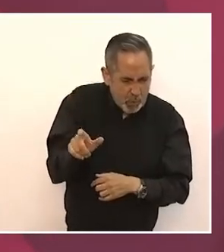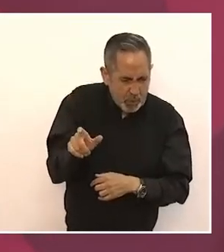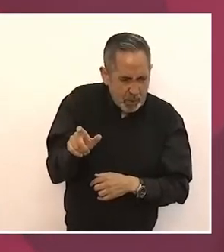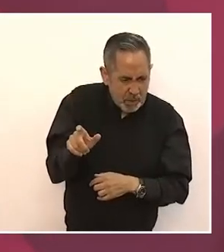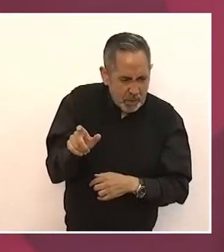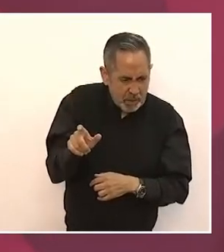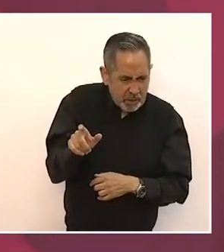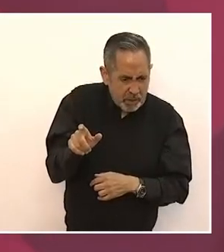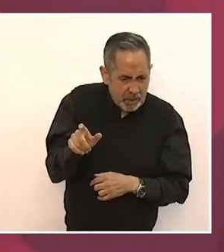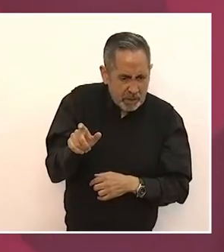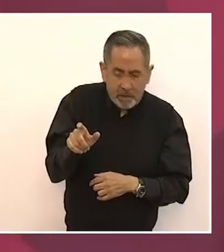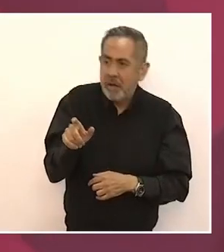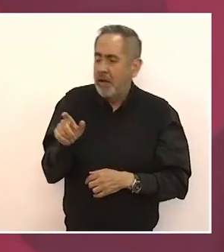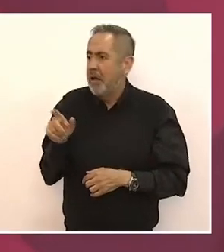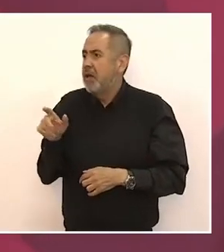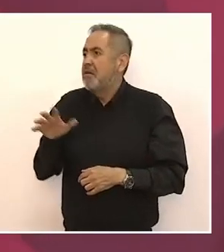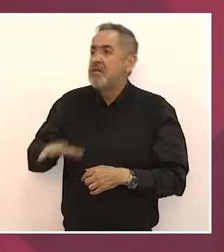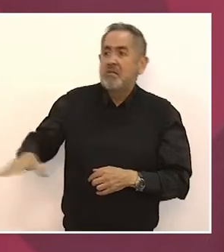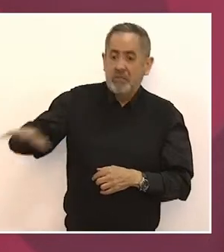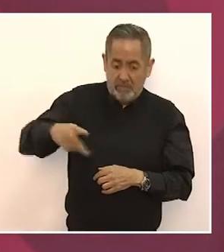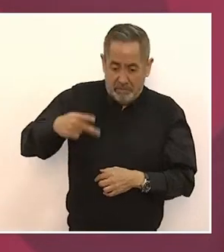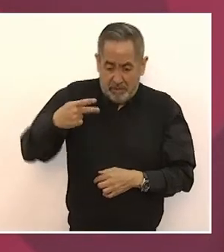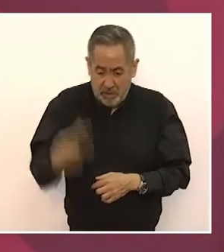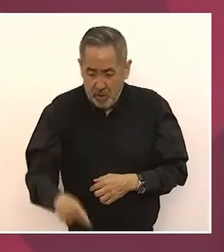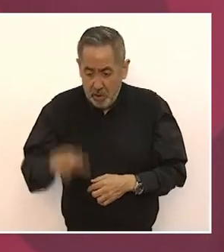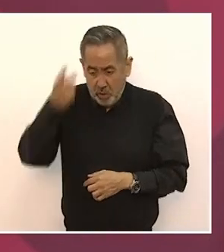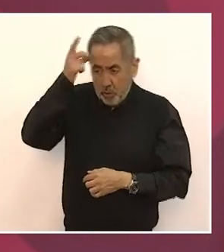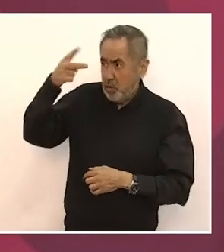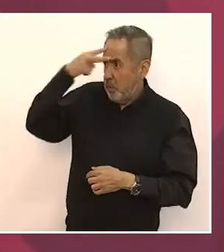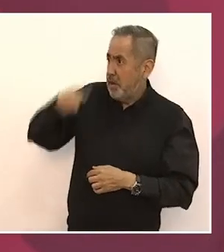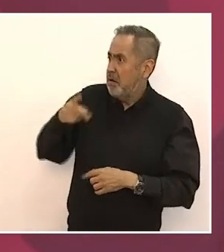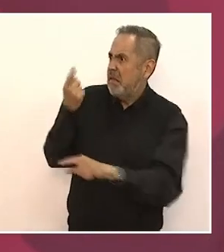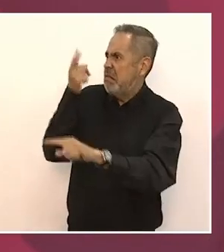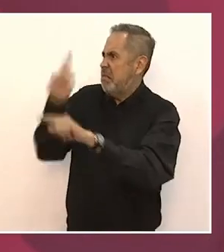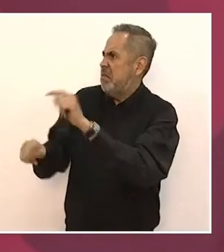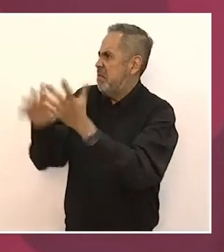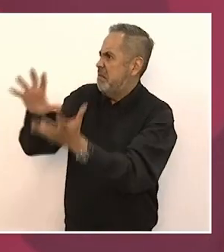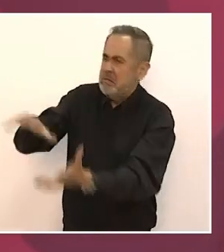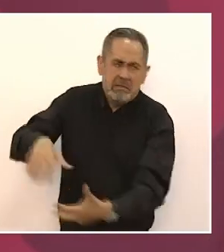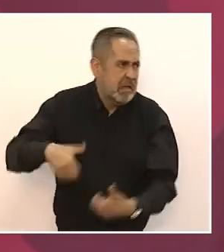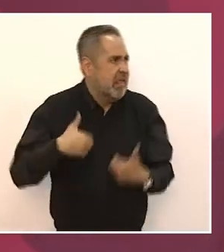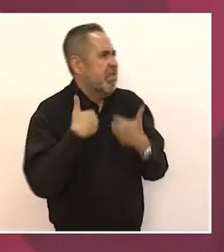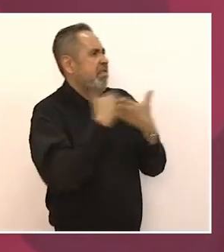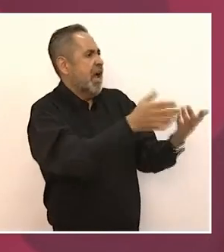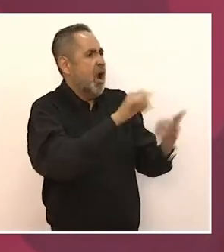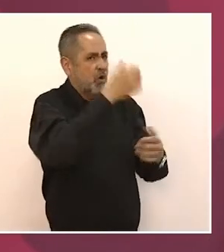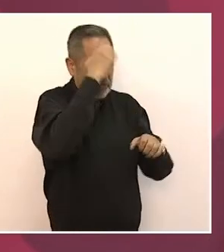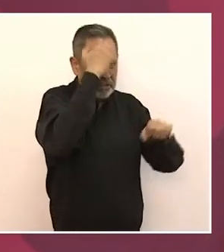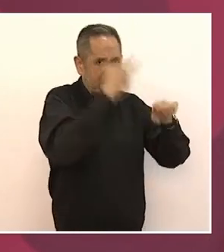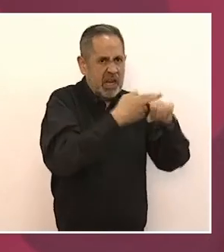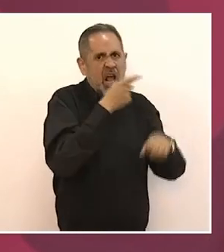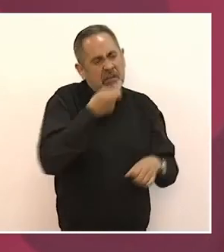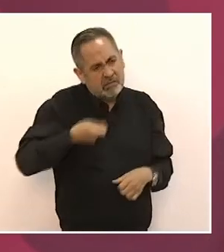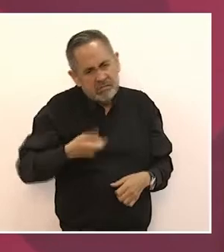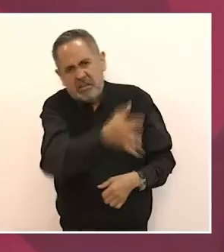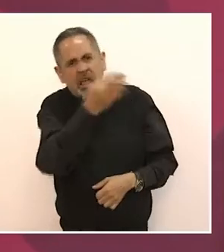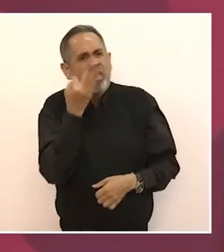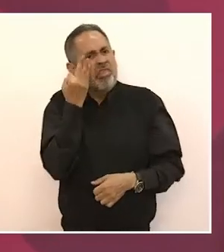entrega los recursos naturales a extranjeros es traidor a la patria